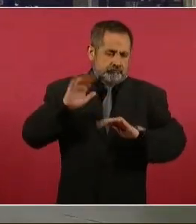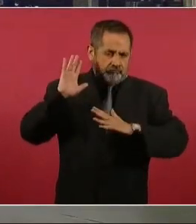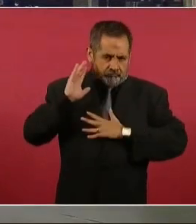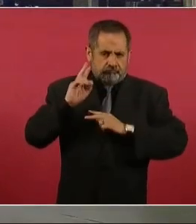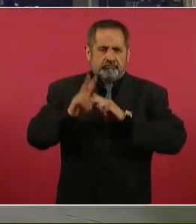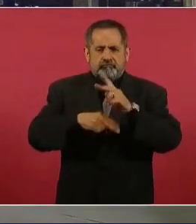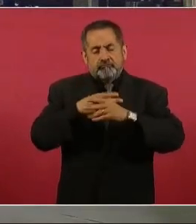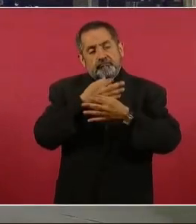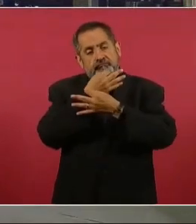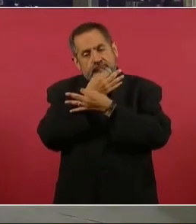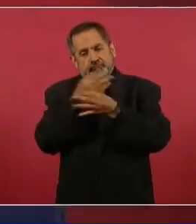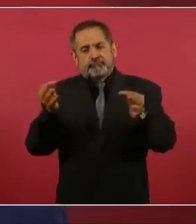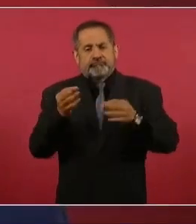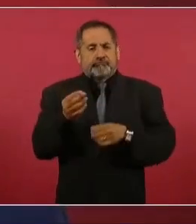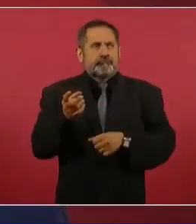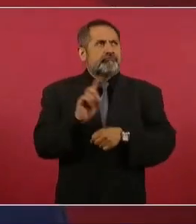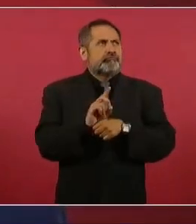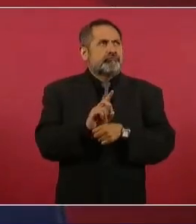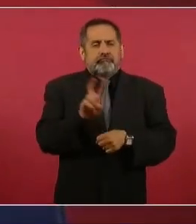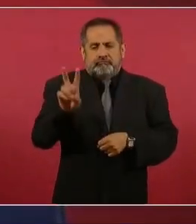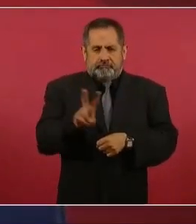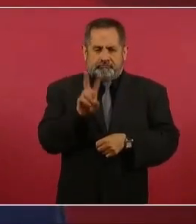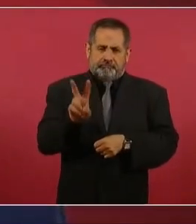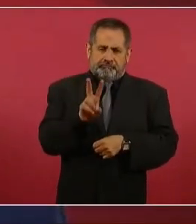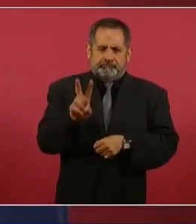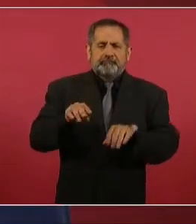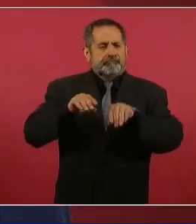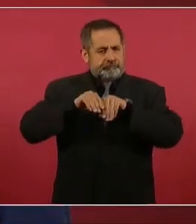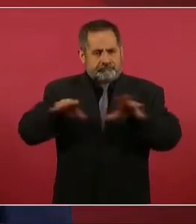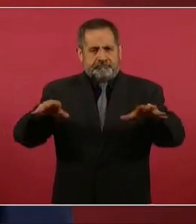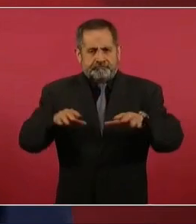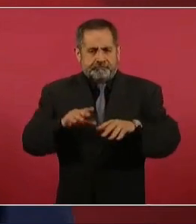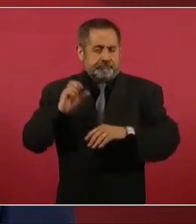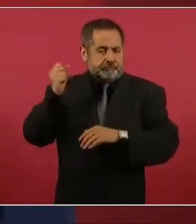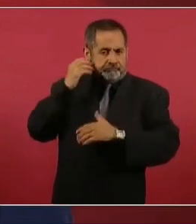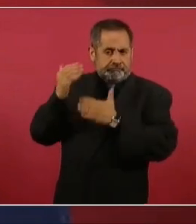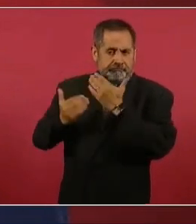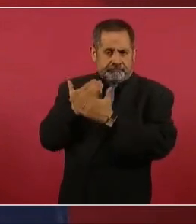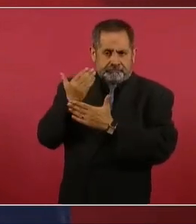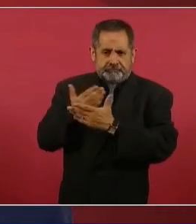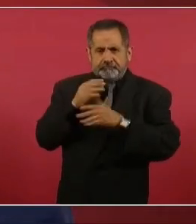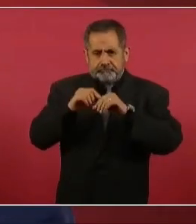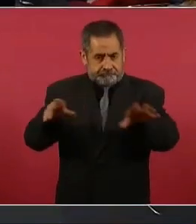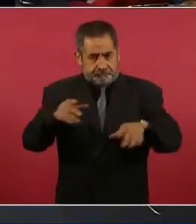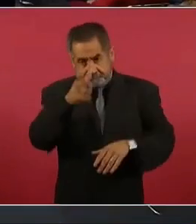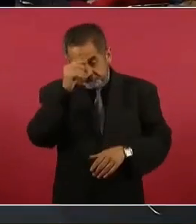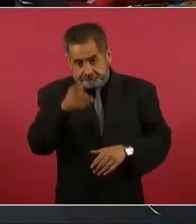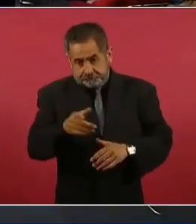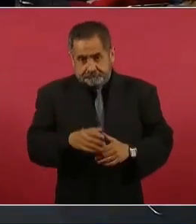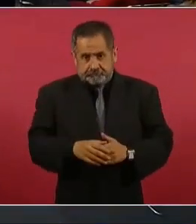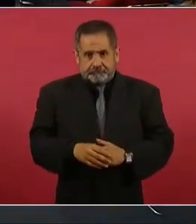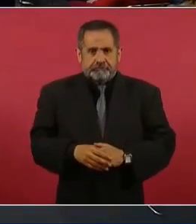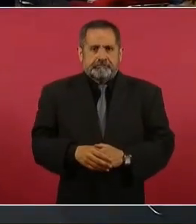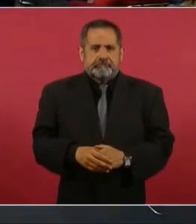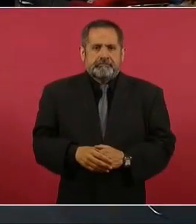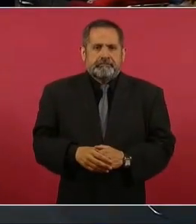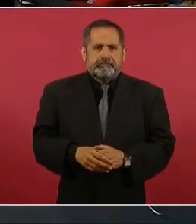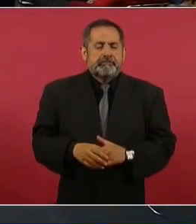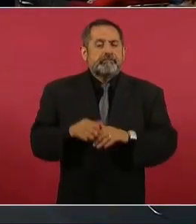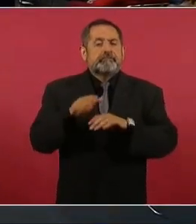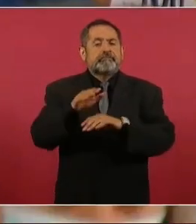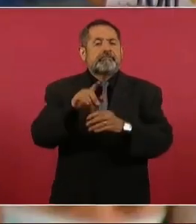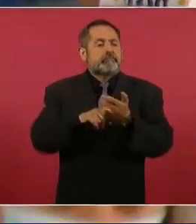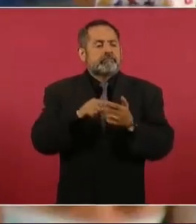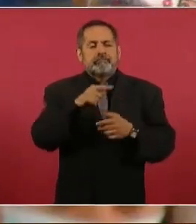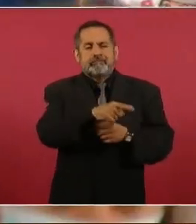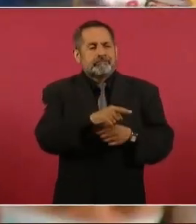a decirlo el viernes en la conferencia, si te parece. Y en la cuestión de la Casa del